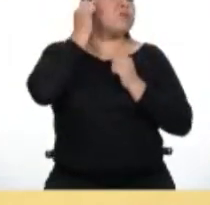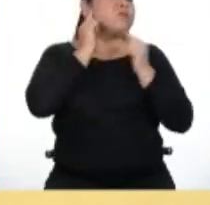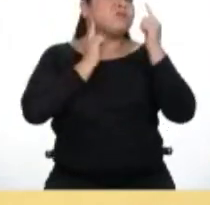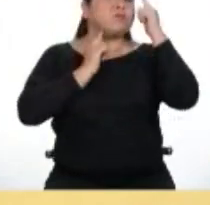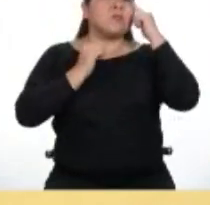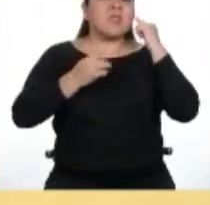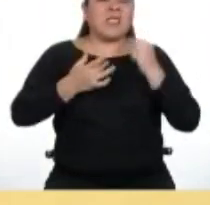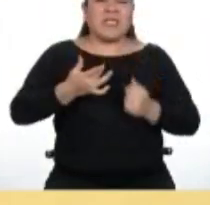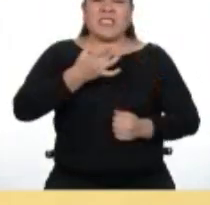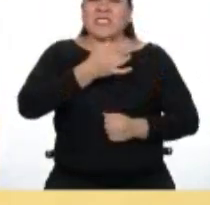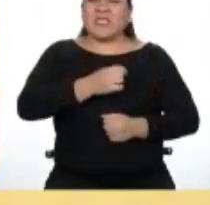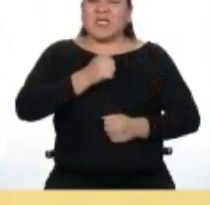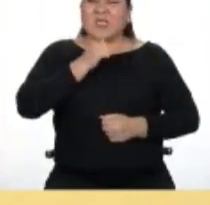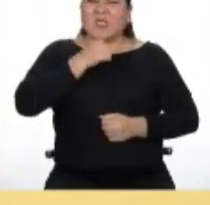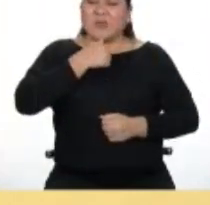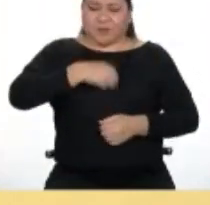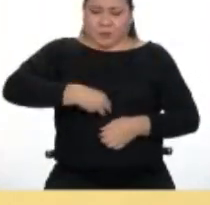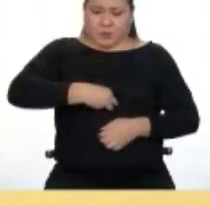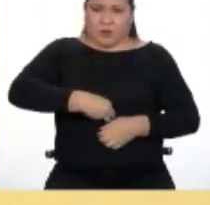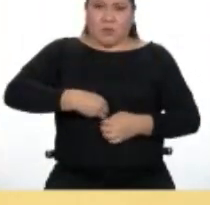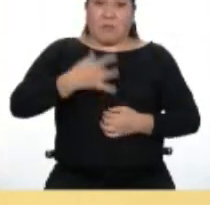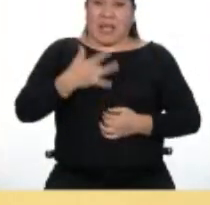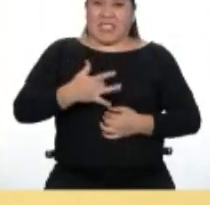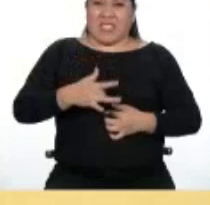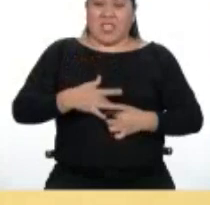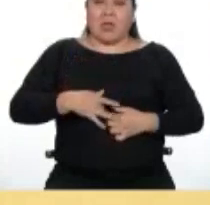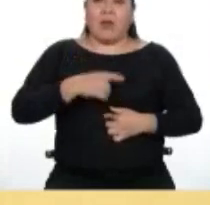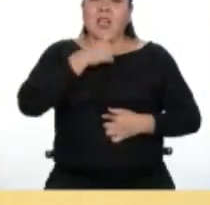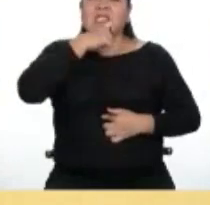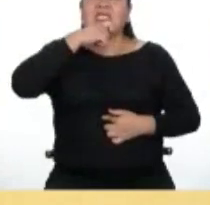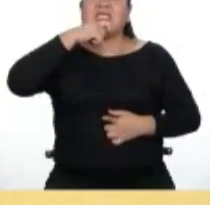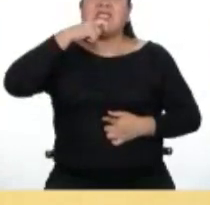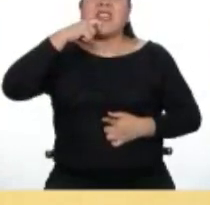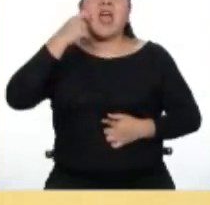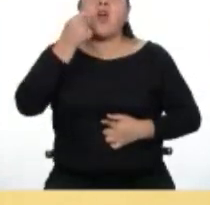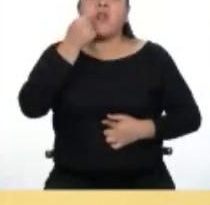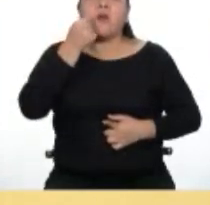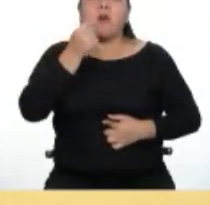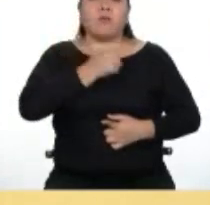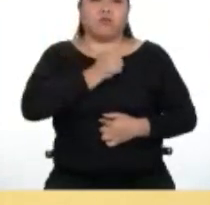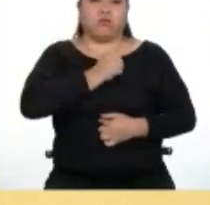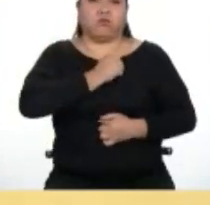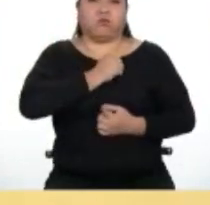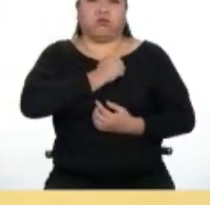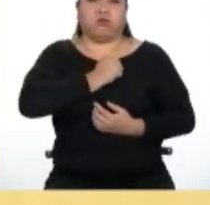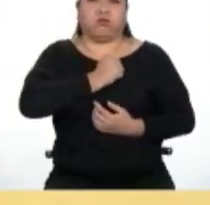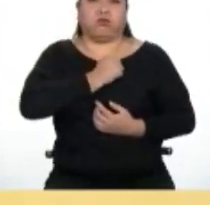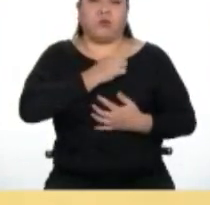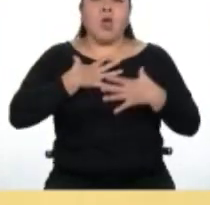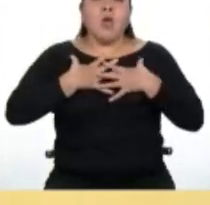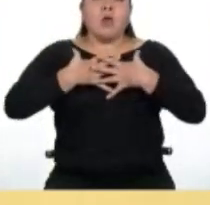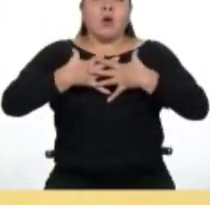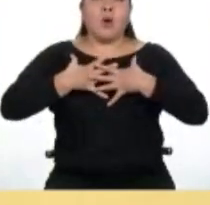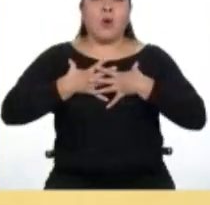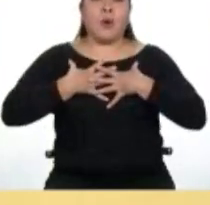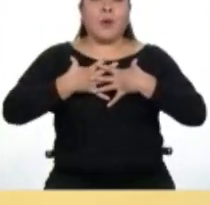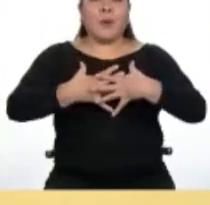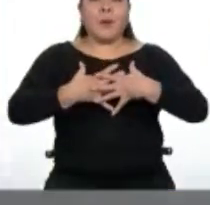sensación de vacío en el estómago, sequedad en la boca, cambios en el ritmo cardíaco y respiratorio,